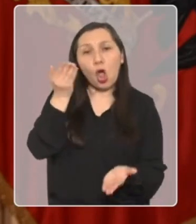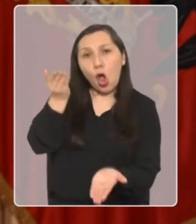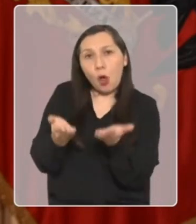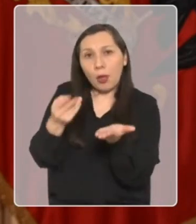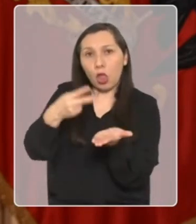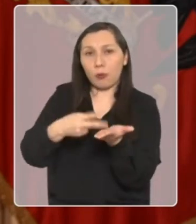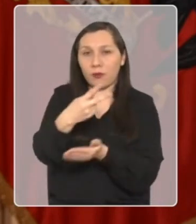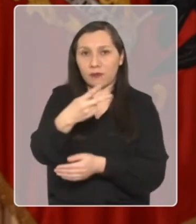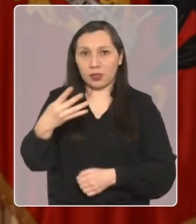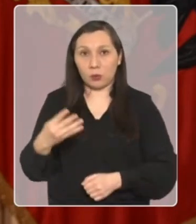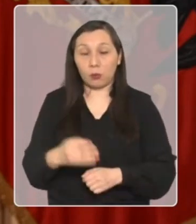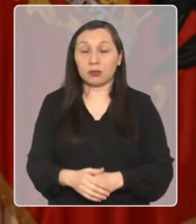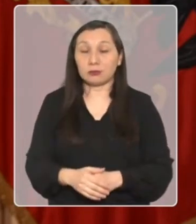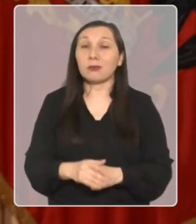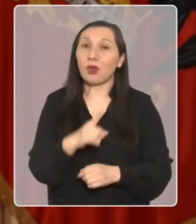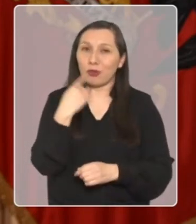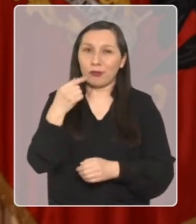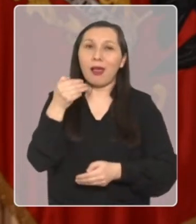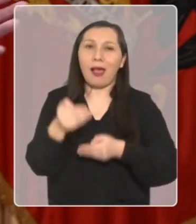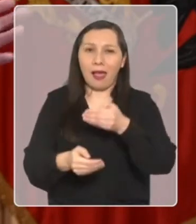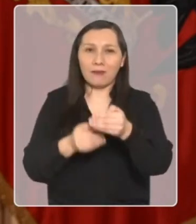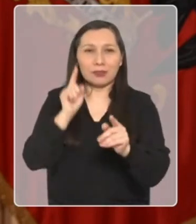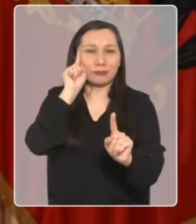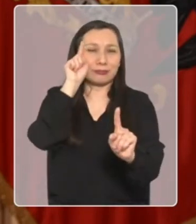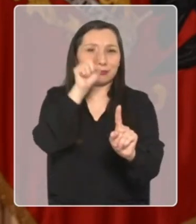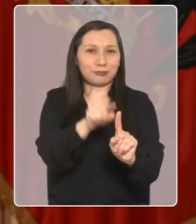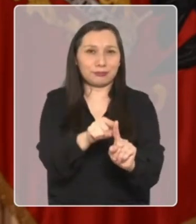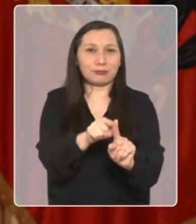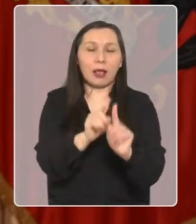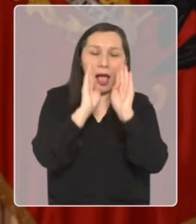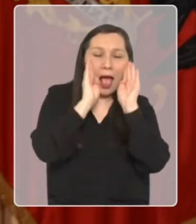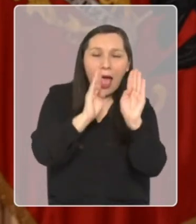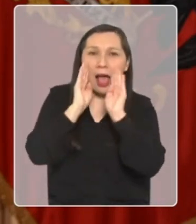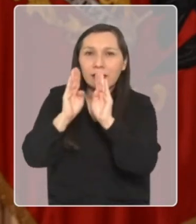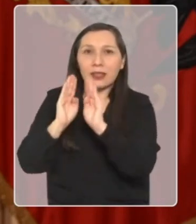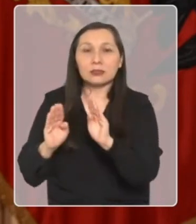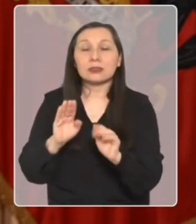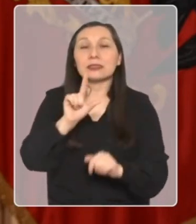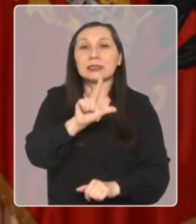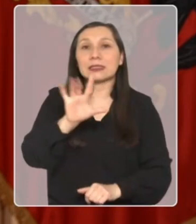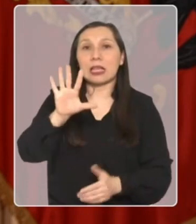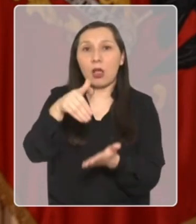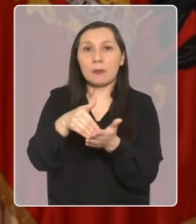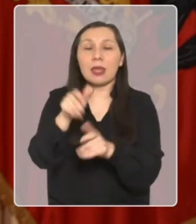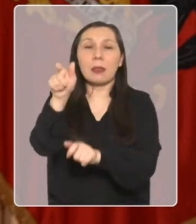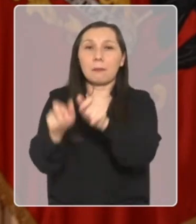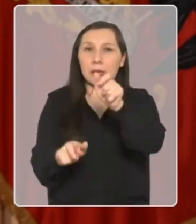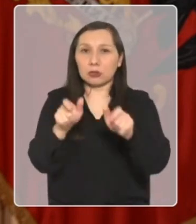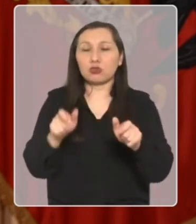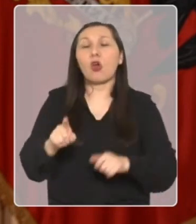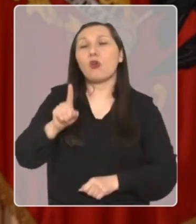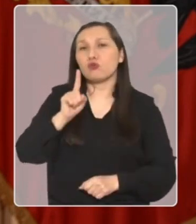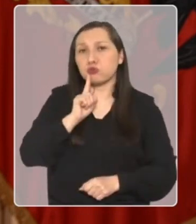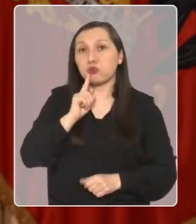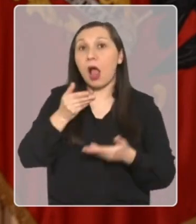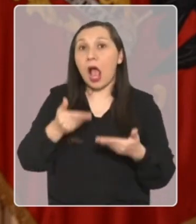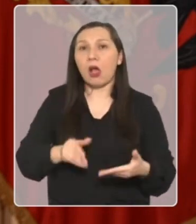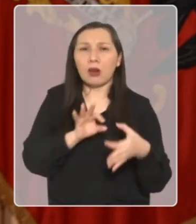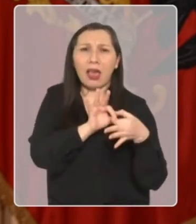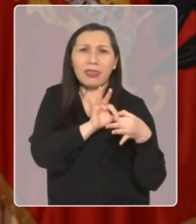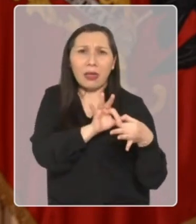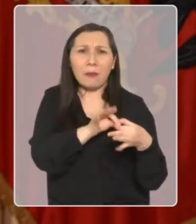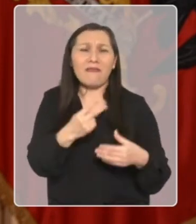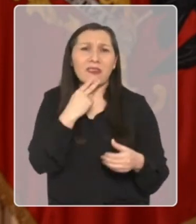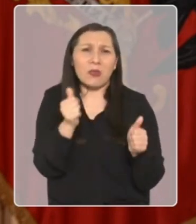% respecto del 2024. Así, estaremos avanzando en la meta de atender a 75.000 personas que